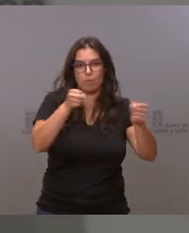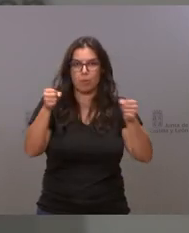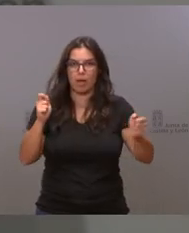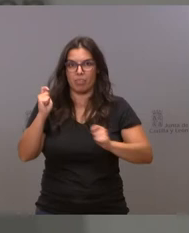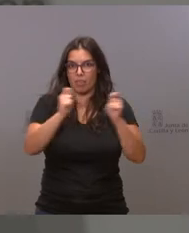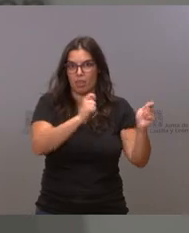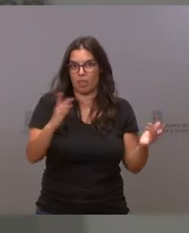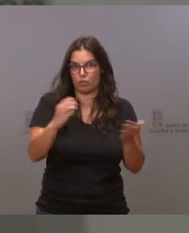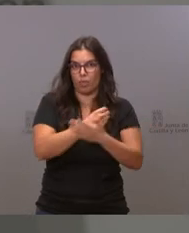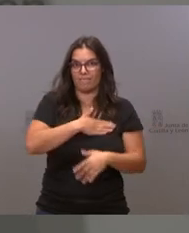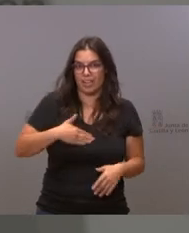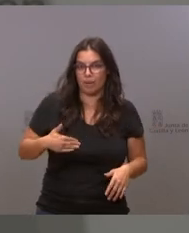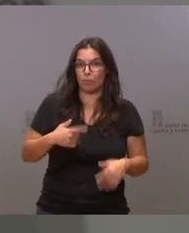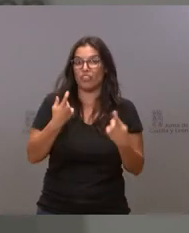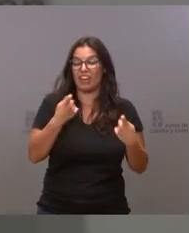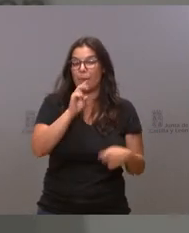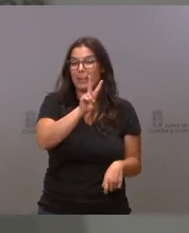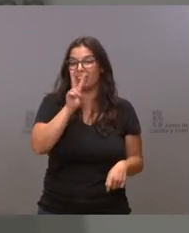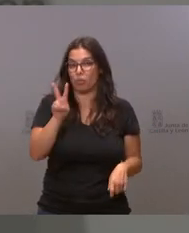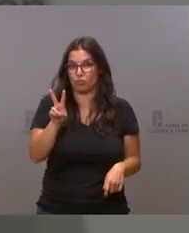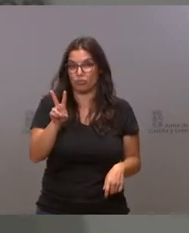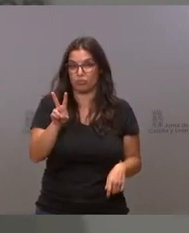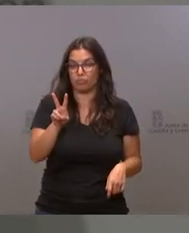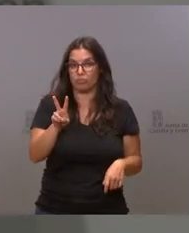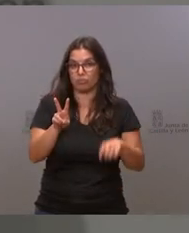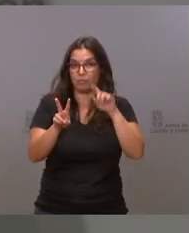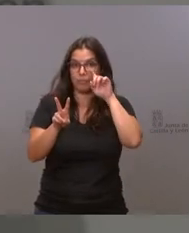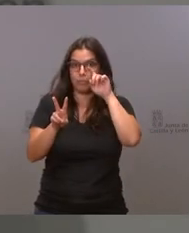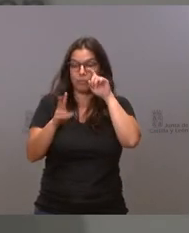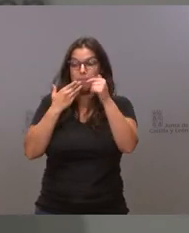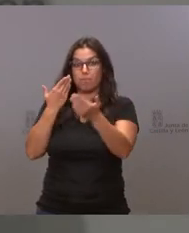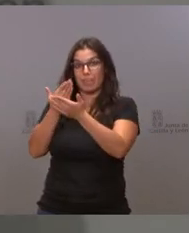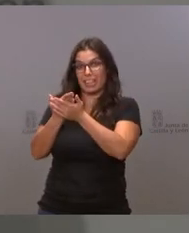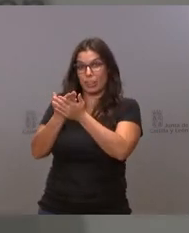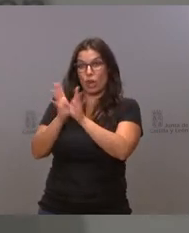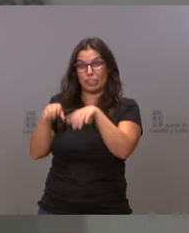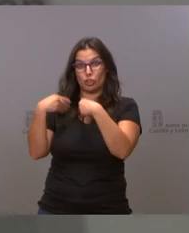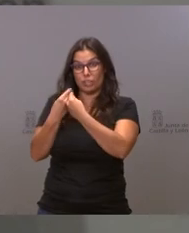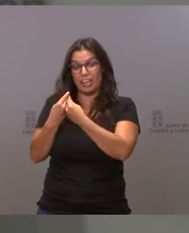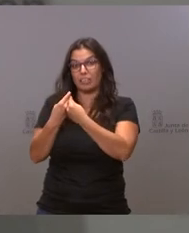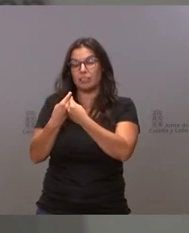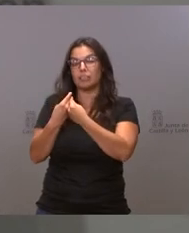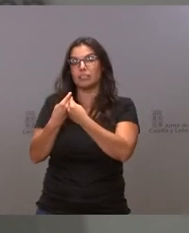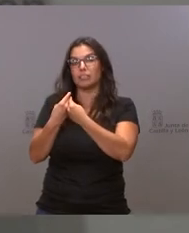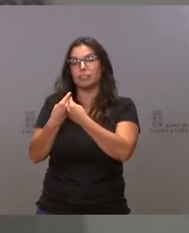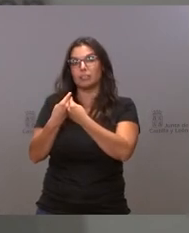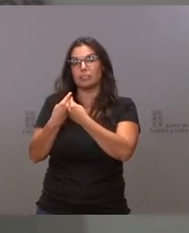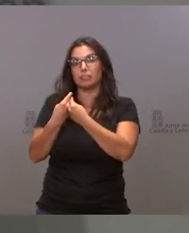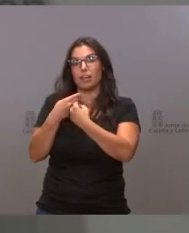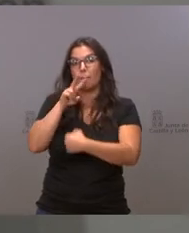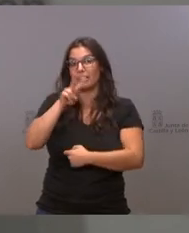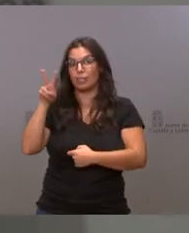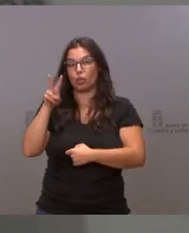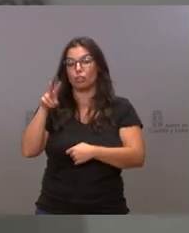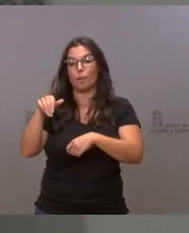insisto nos faltan 22 de todas las que hemos solicitado no han sido aceptadas por el